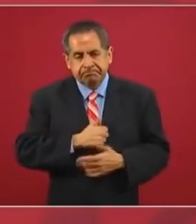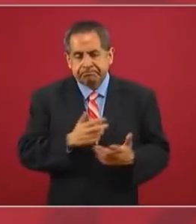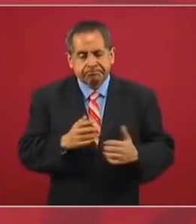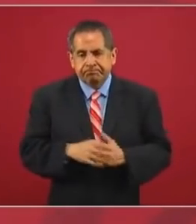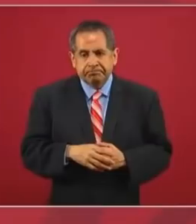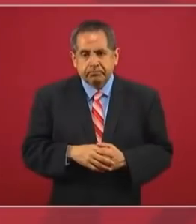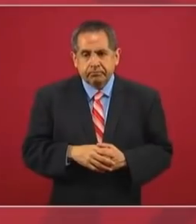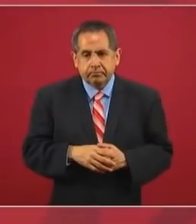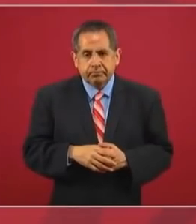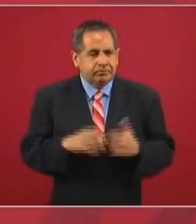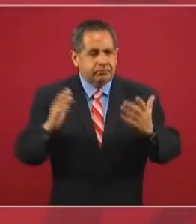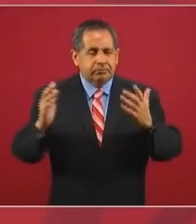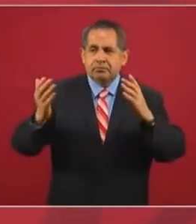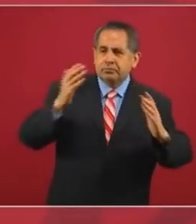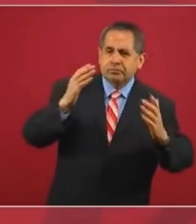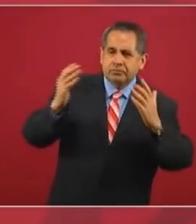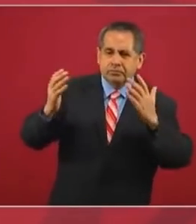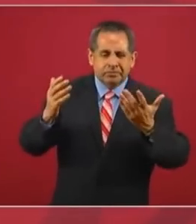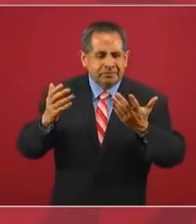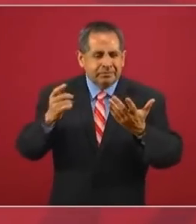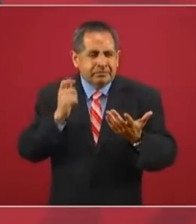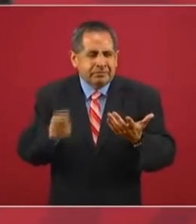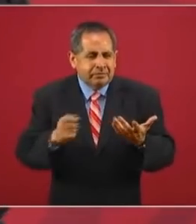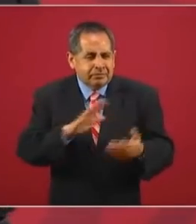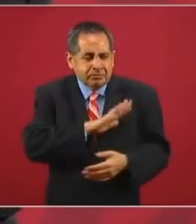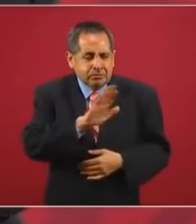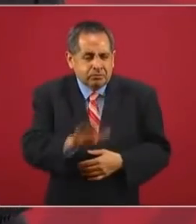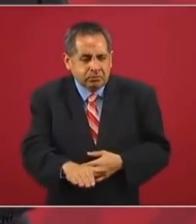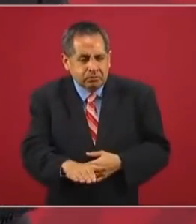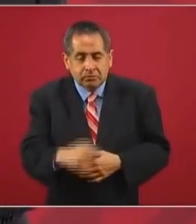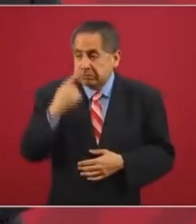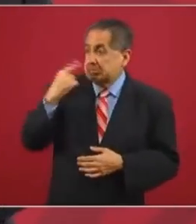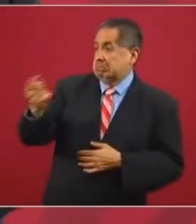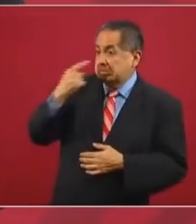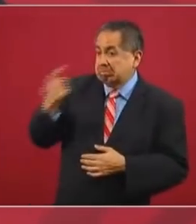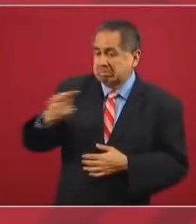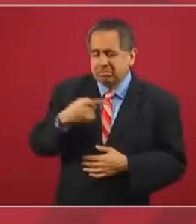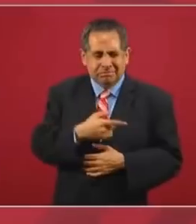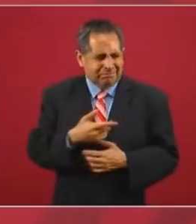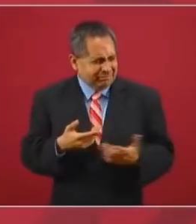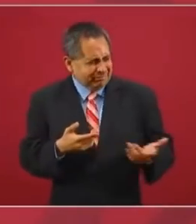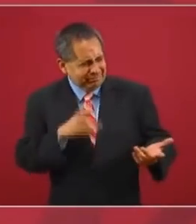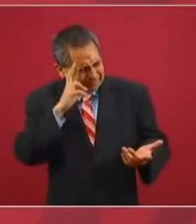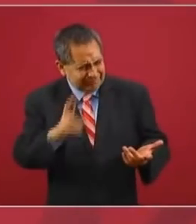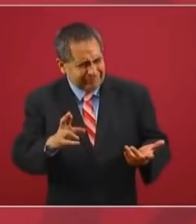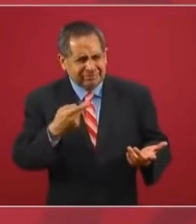compararnos cuando se trata de fallecidos, pero ellos lo hacen.